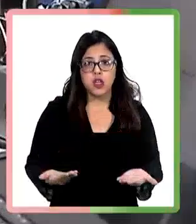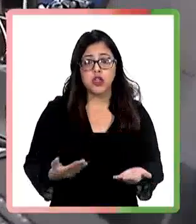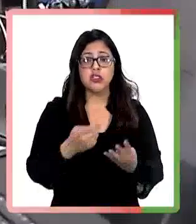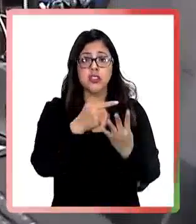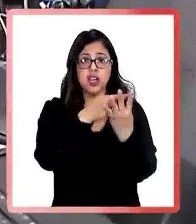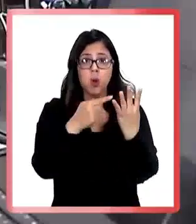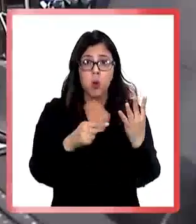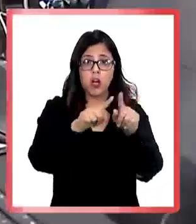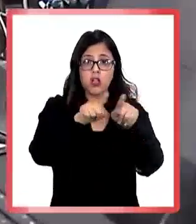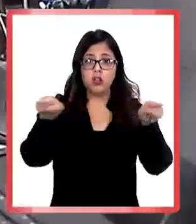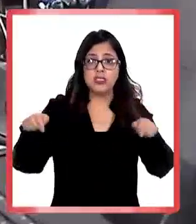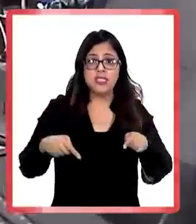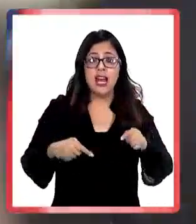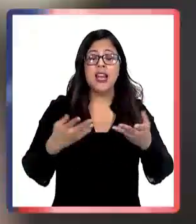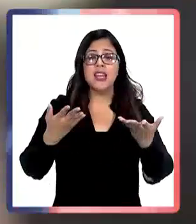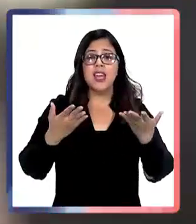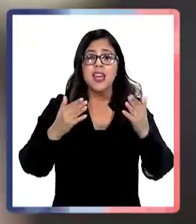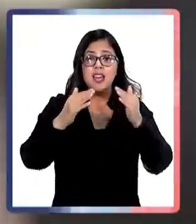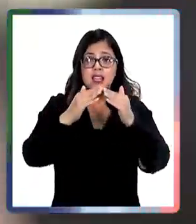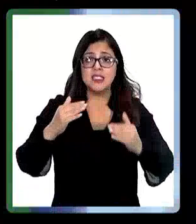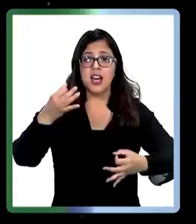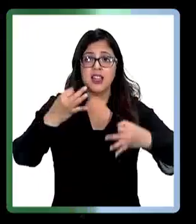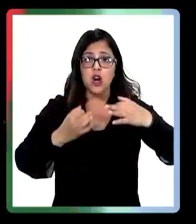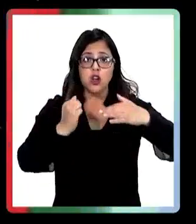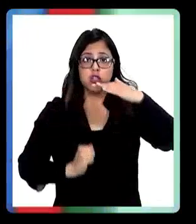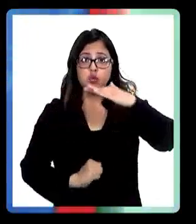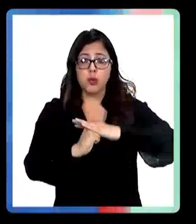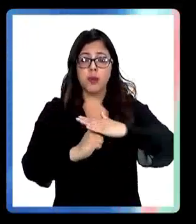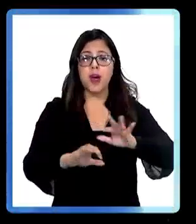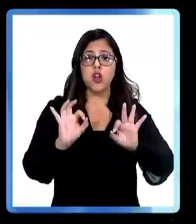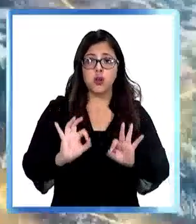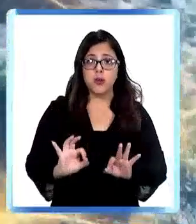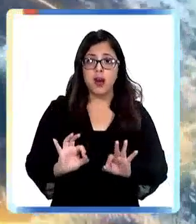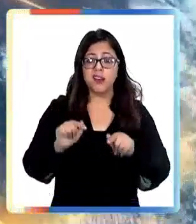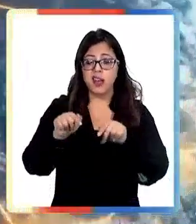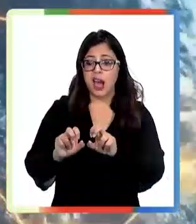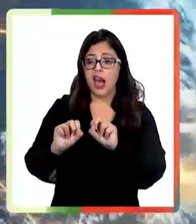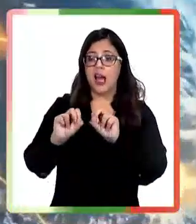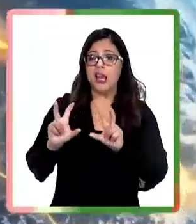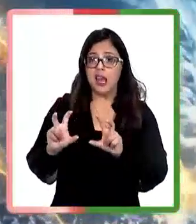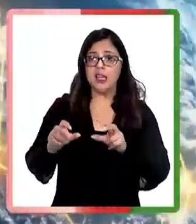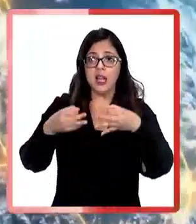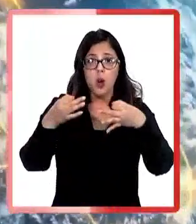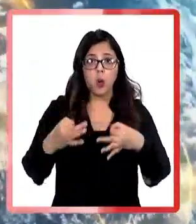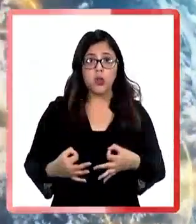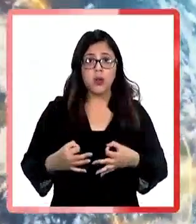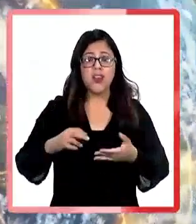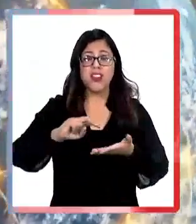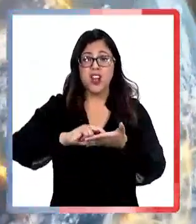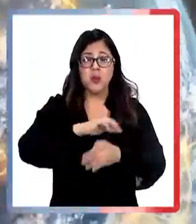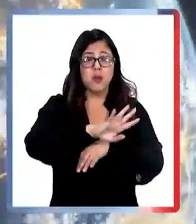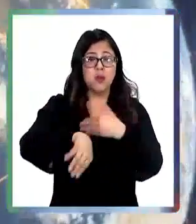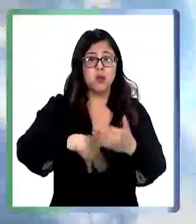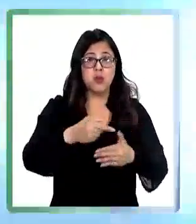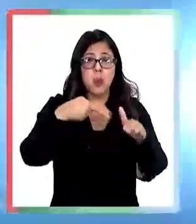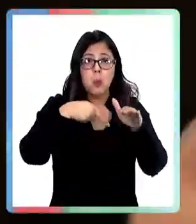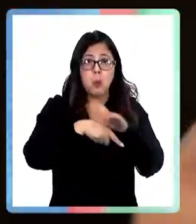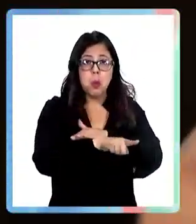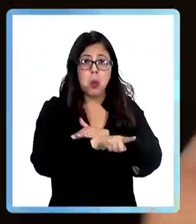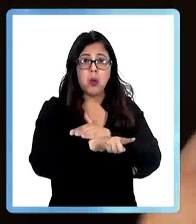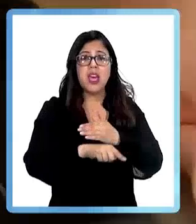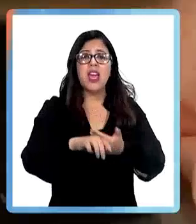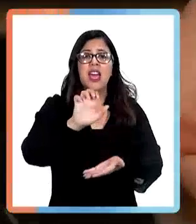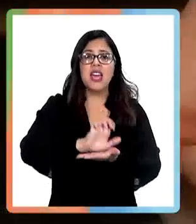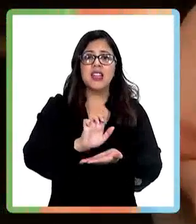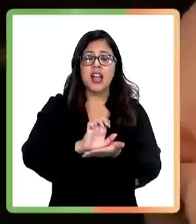por lo que las cuatro salas de la Corte Suprema están operando con normalidad. Esta alerta ocurre en medio del escándalo que causó el hackeo al